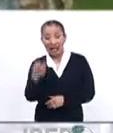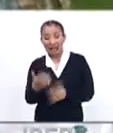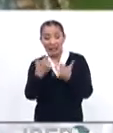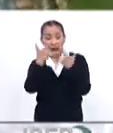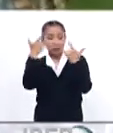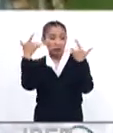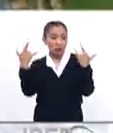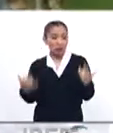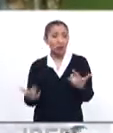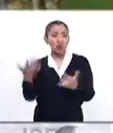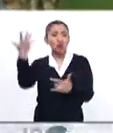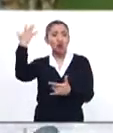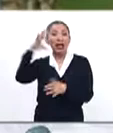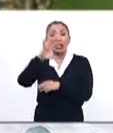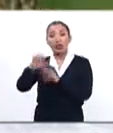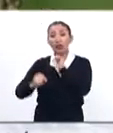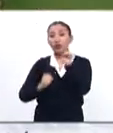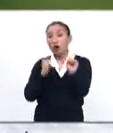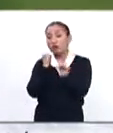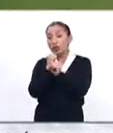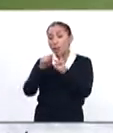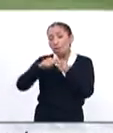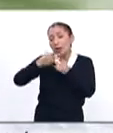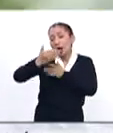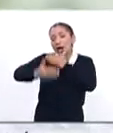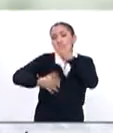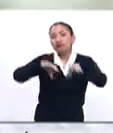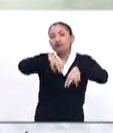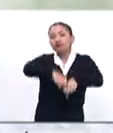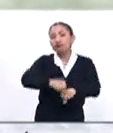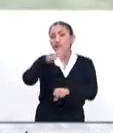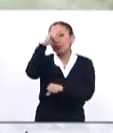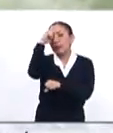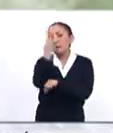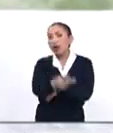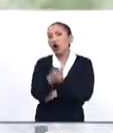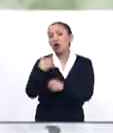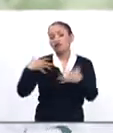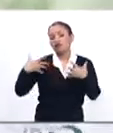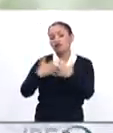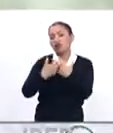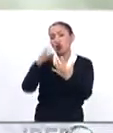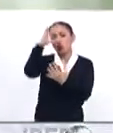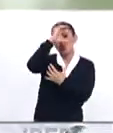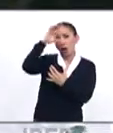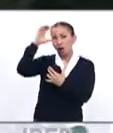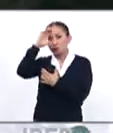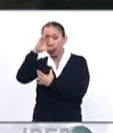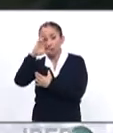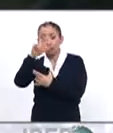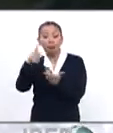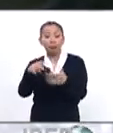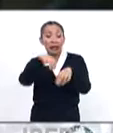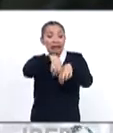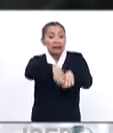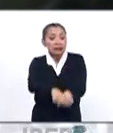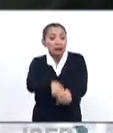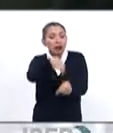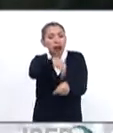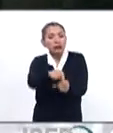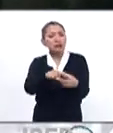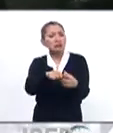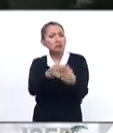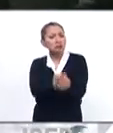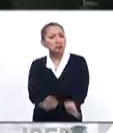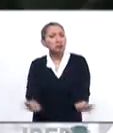episodio histórico, hace 500 años, marcó el inicio de la conquista de México y la fusión de dos culturas. La conquista fue un